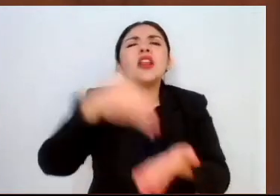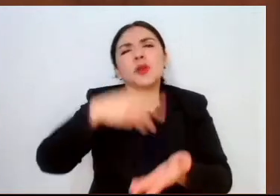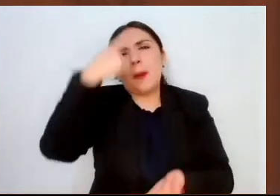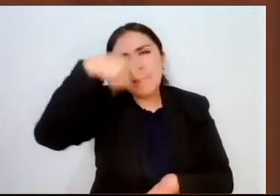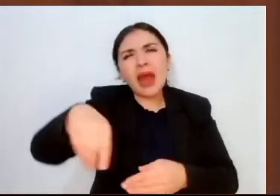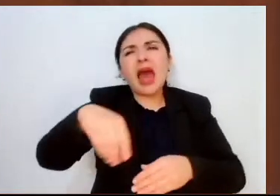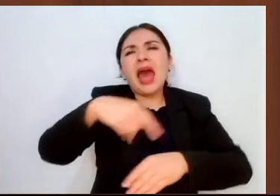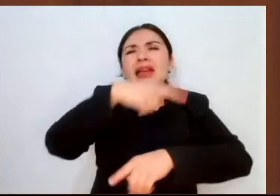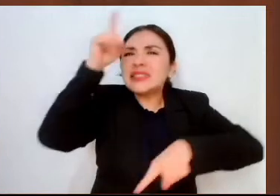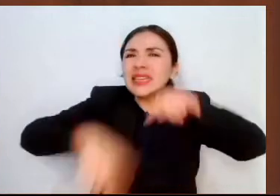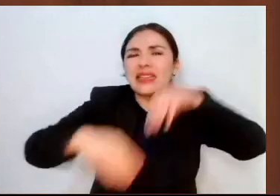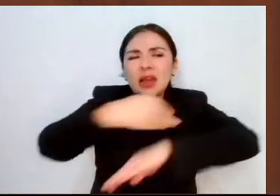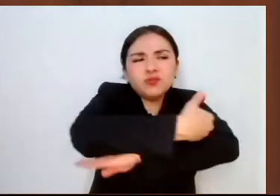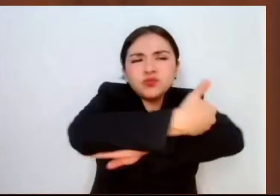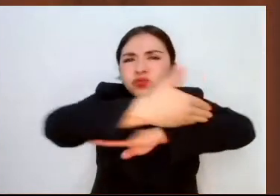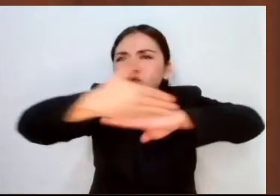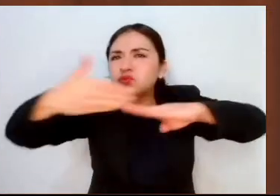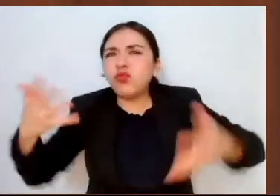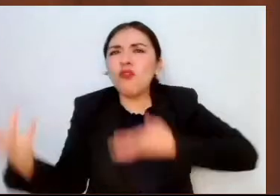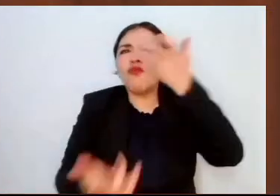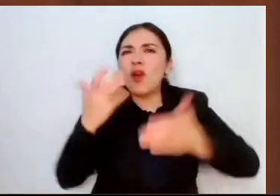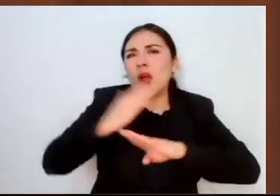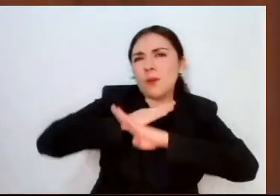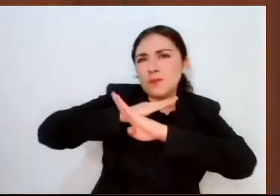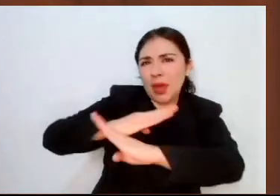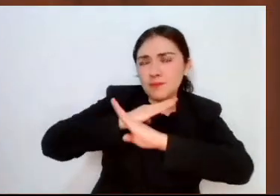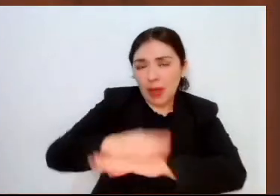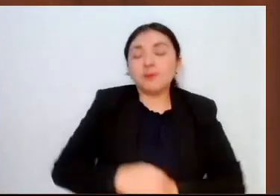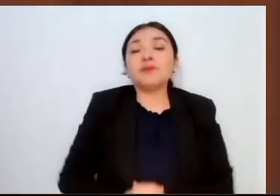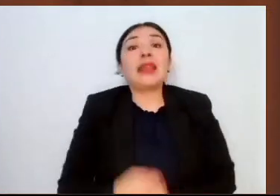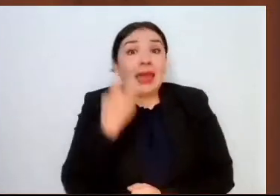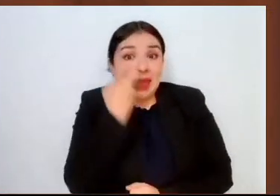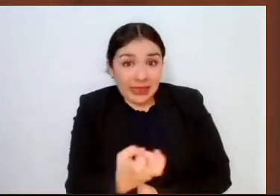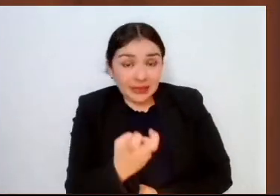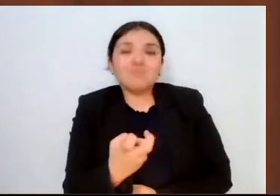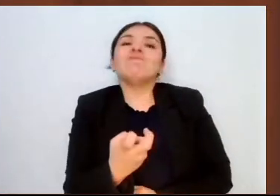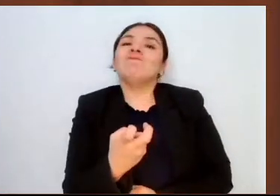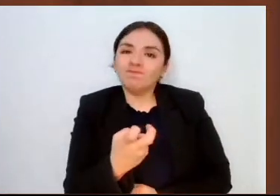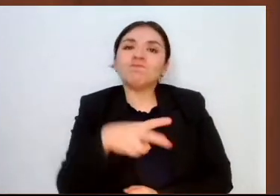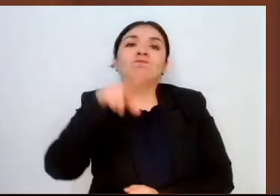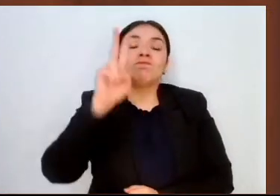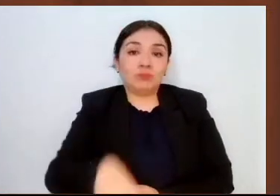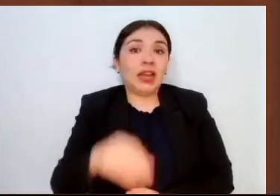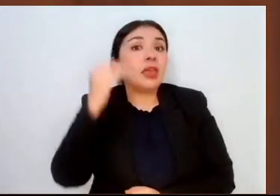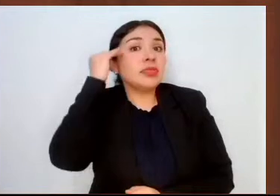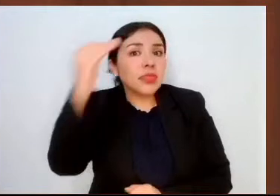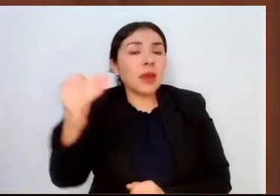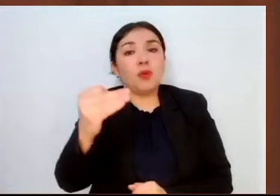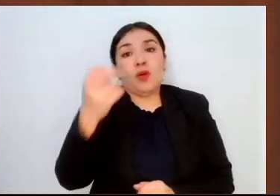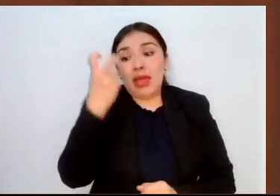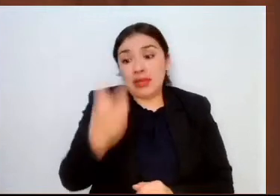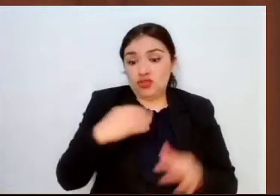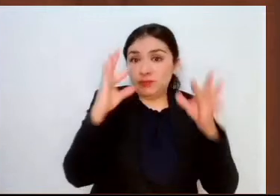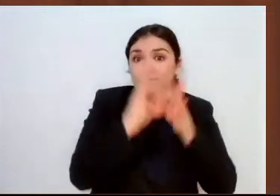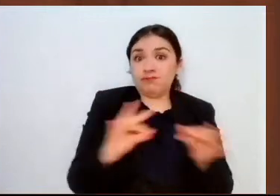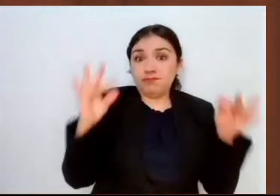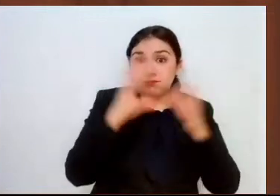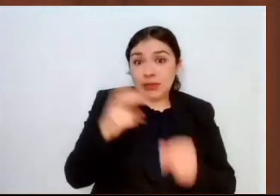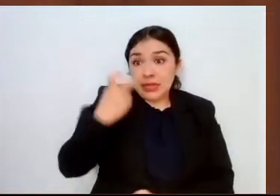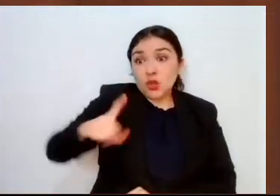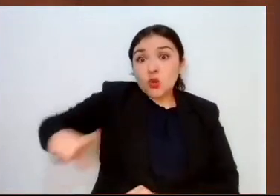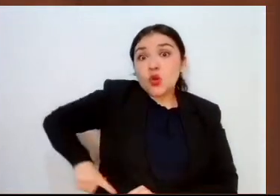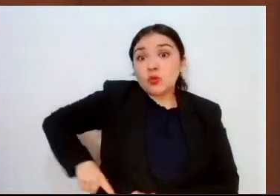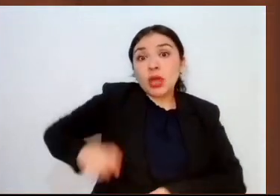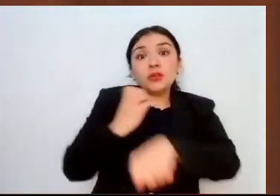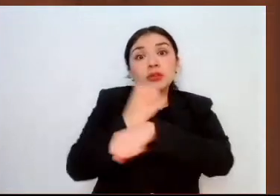77 kilómetros de líneas negras. Cabe resaltar que el periodo que se informa, el gobierno del Estado de